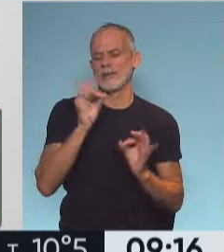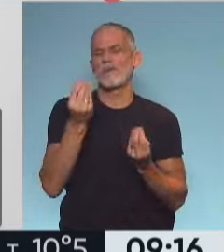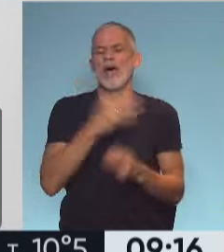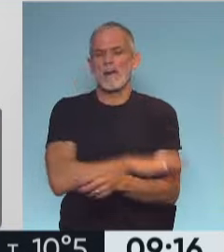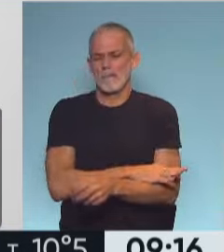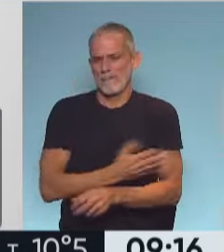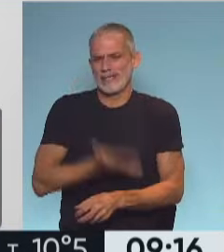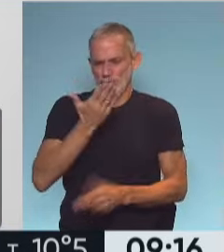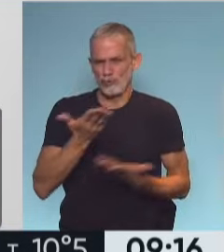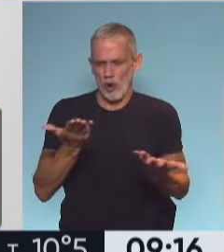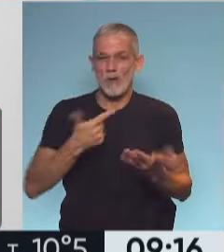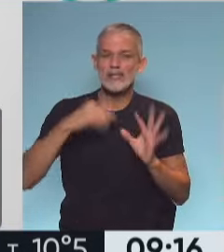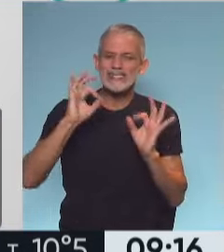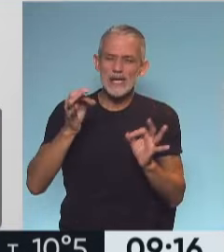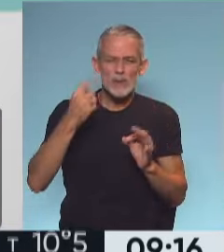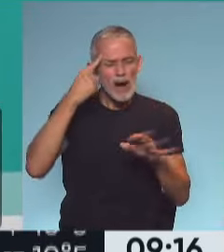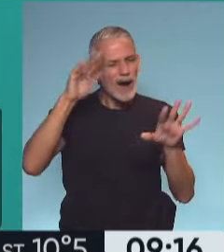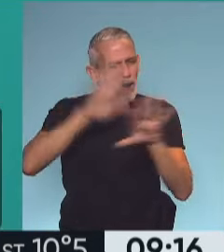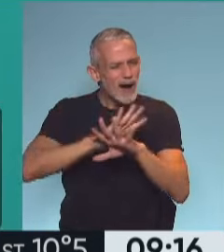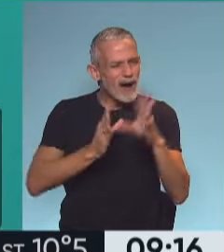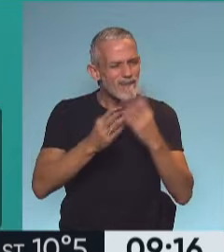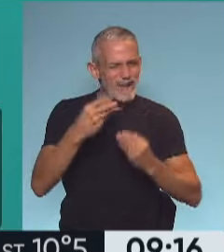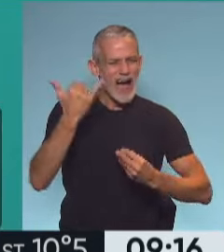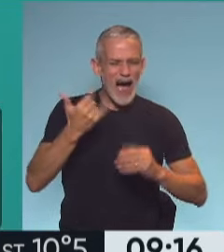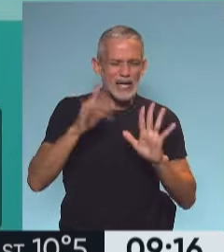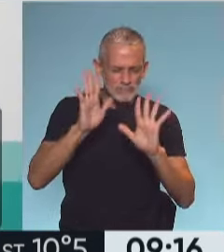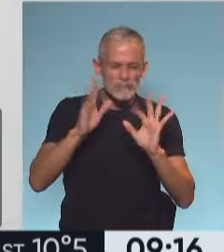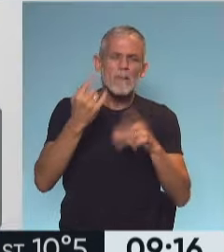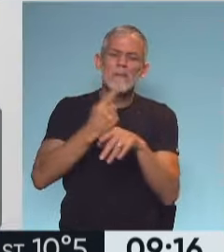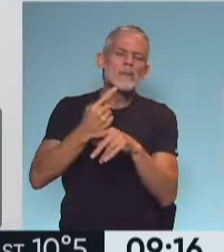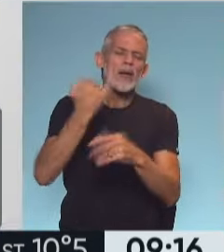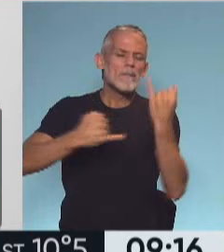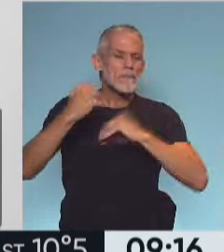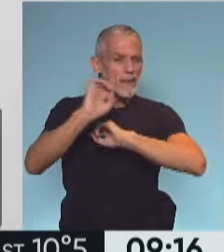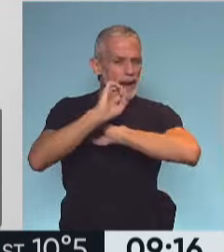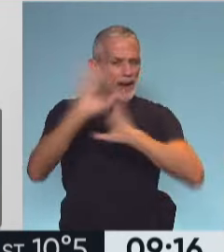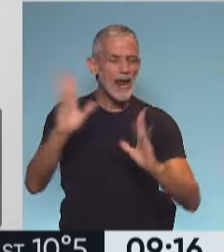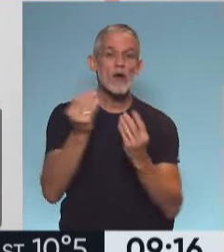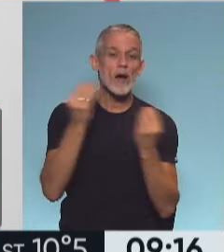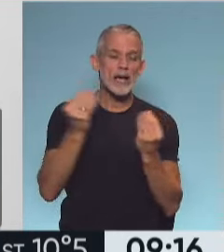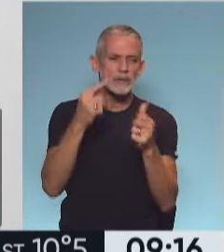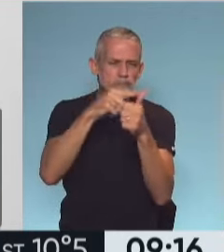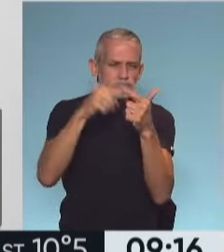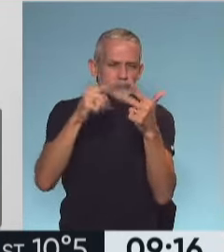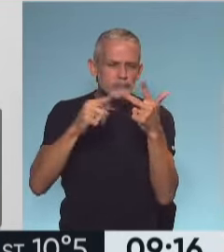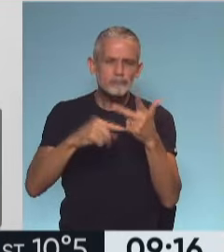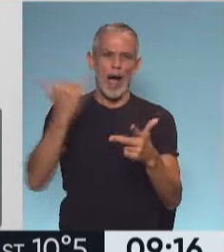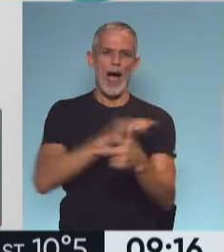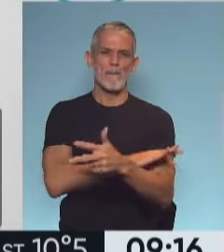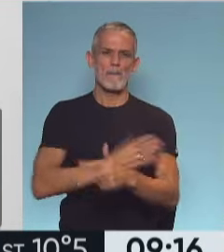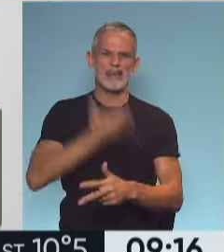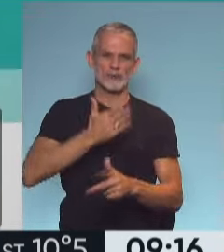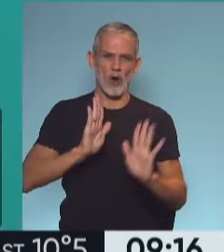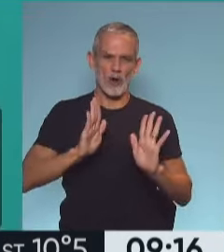trata, pero a veces tenemos un concepto erróneo. Me gustaría definir, en principio, ¿cuáles son esas características que tiene la